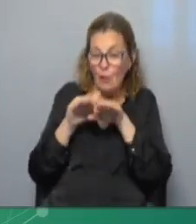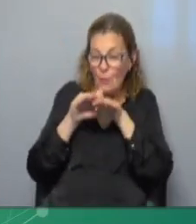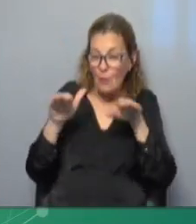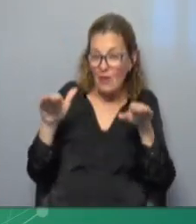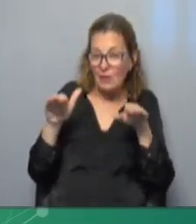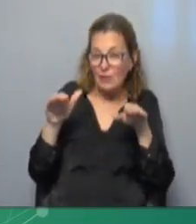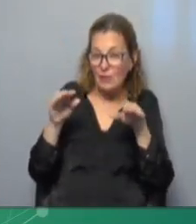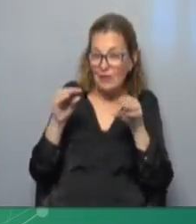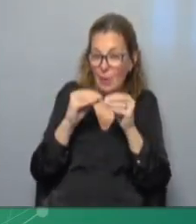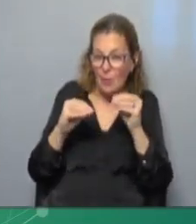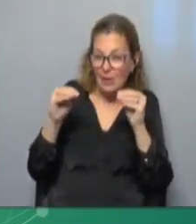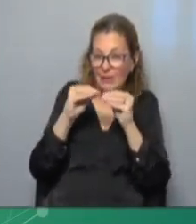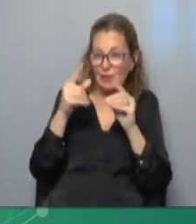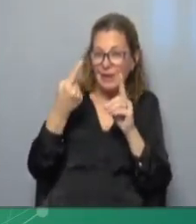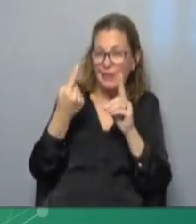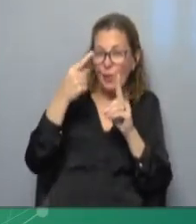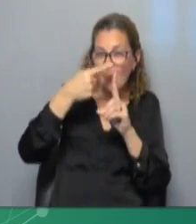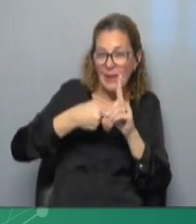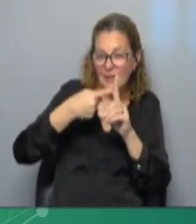valores agregados en estos meses